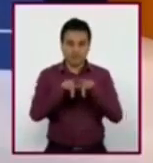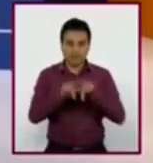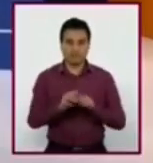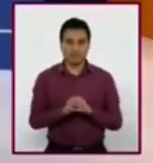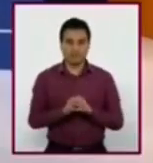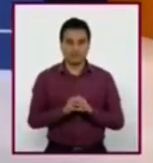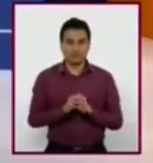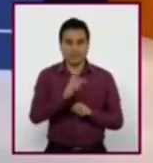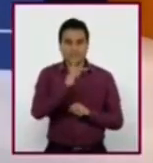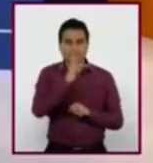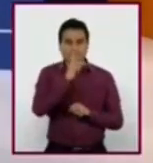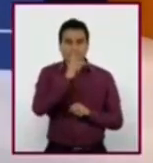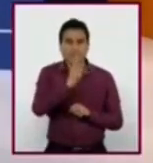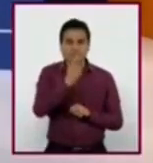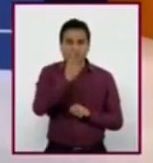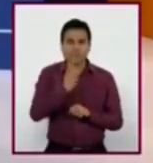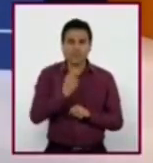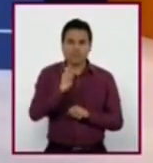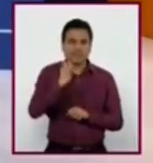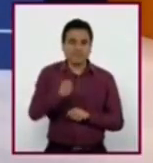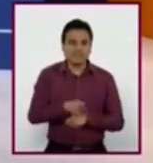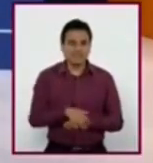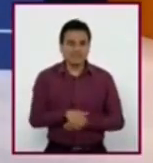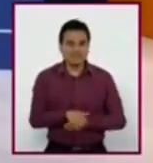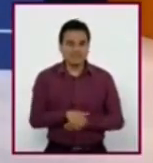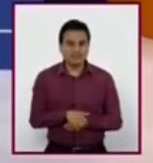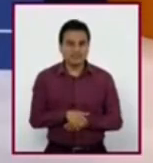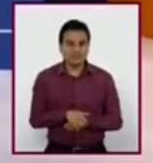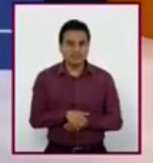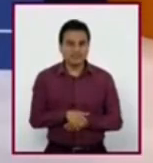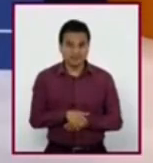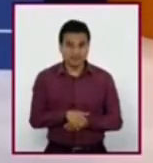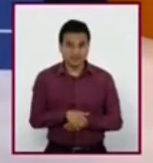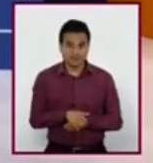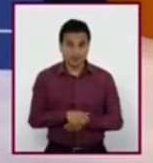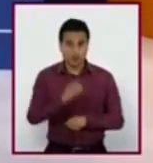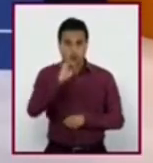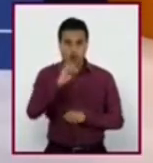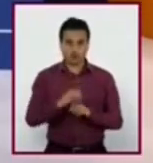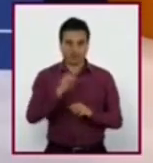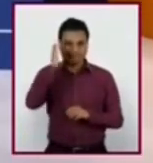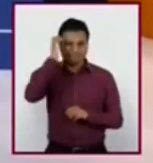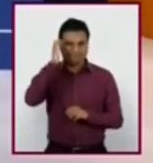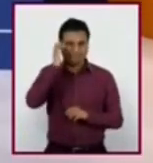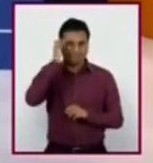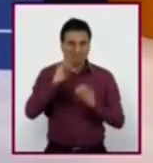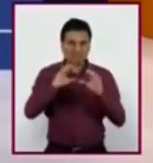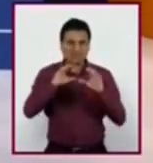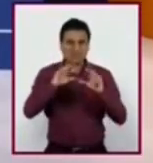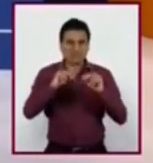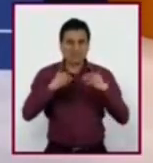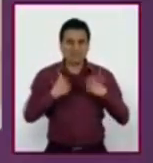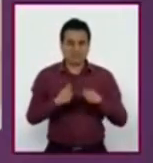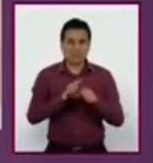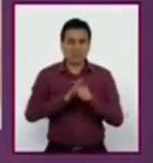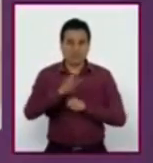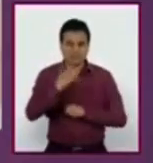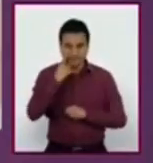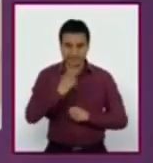¿Reconocieron alguna de las palabras en color rojo? ¿O les fue complicado entender el mensaje? Continuemos.